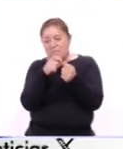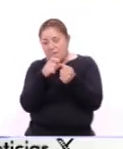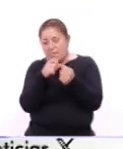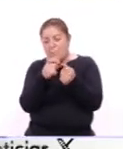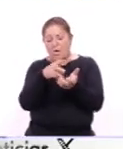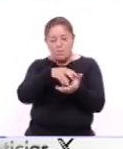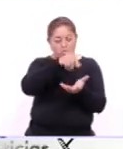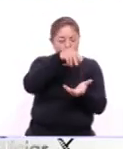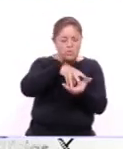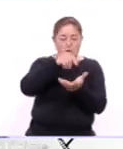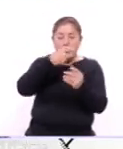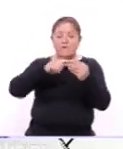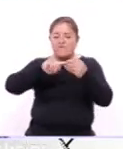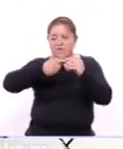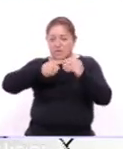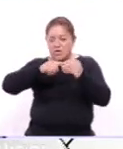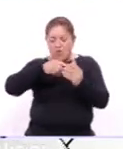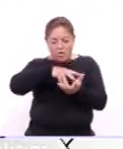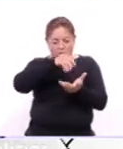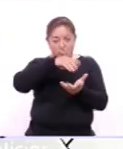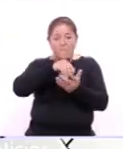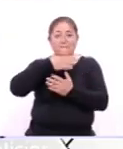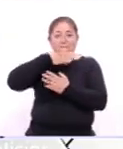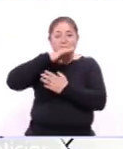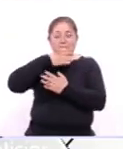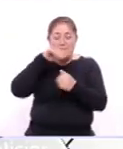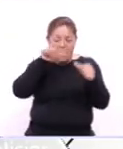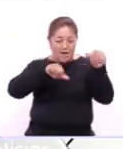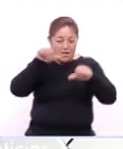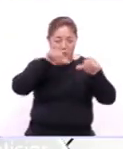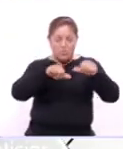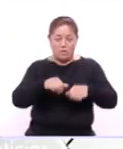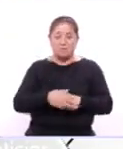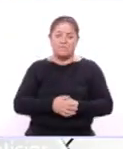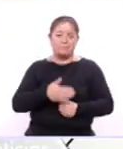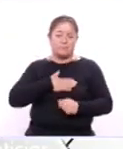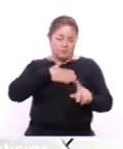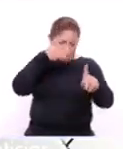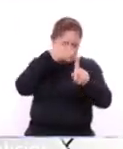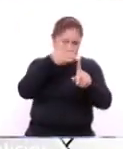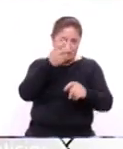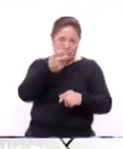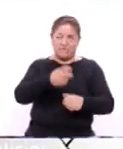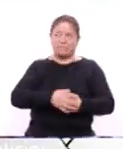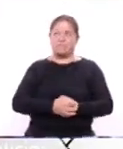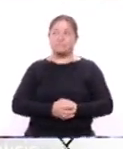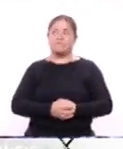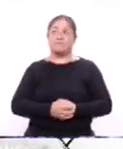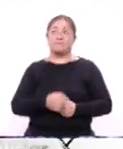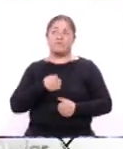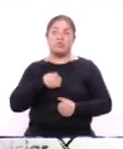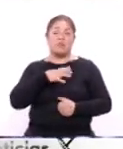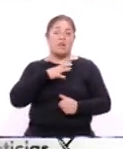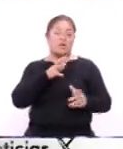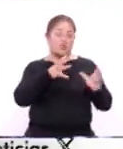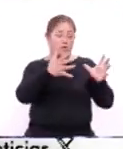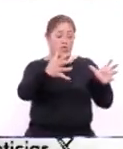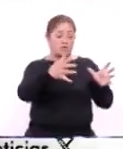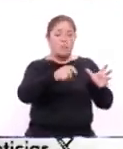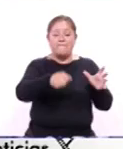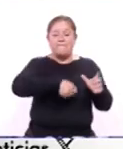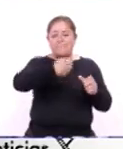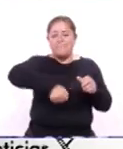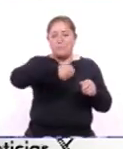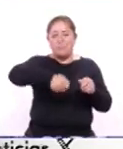polvo de haba, polvo de frijol, maicito para tole, es lo que yo me dedico a hacerlo. Tenía yo un molino chiquito para mover mis